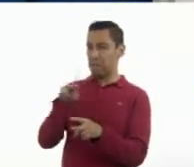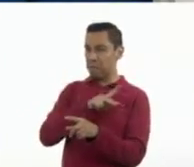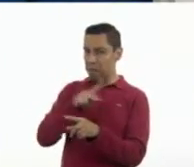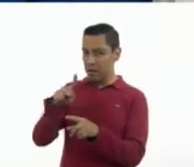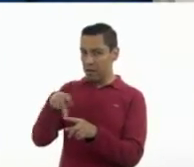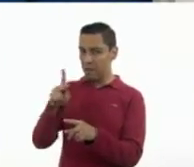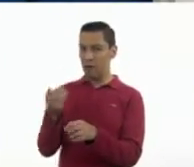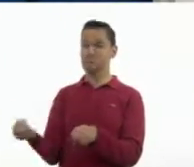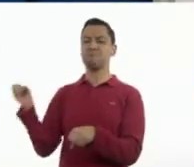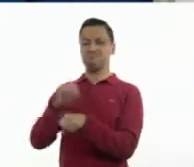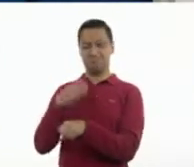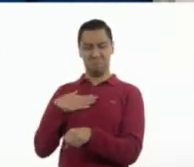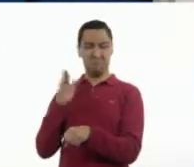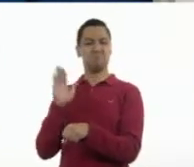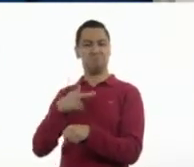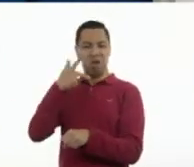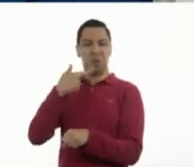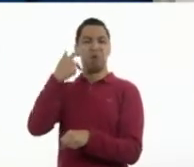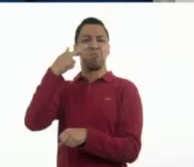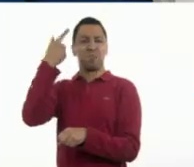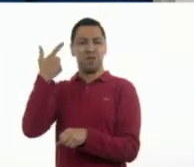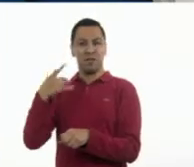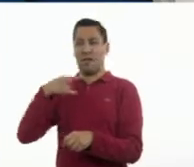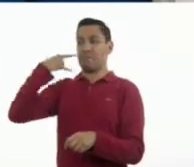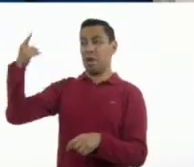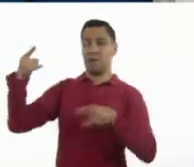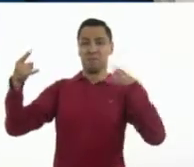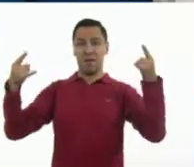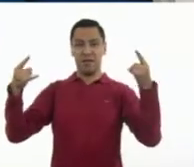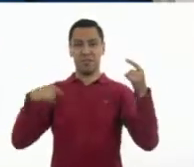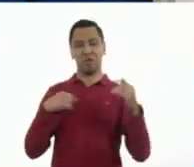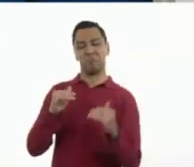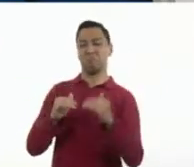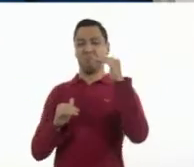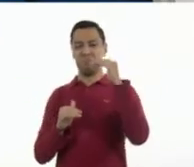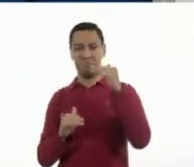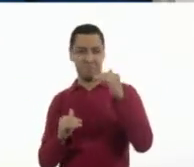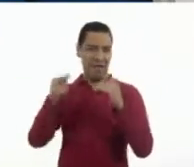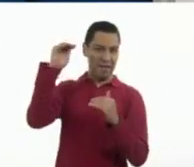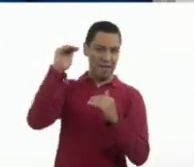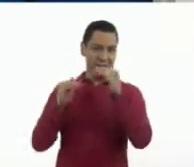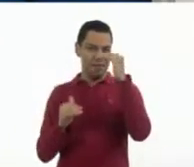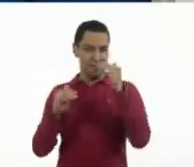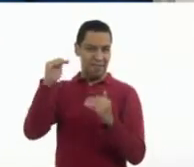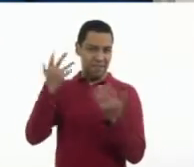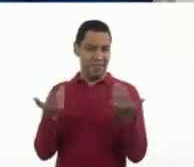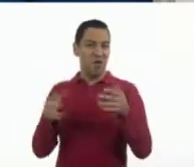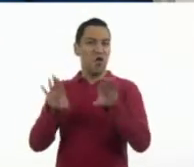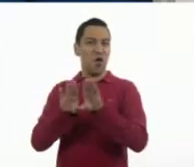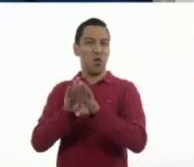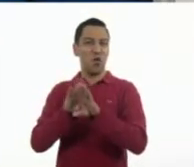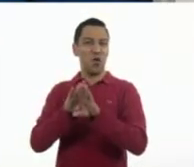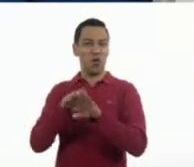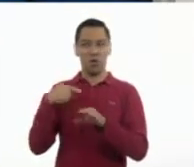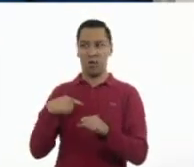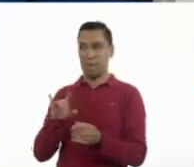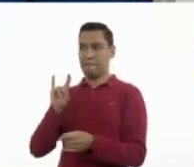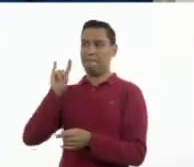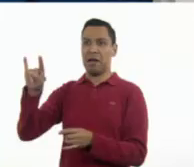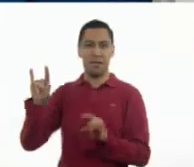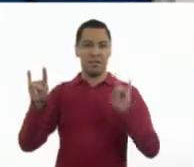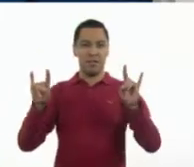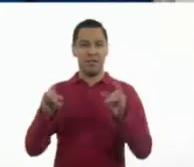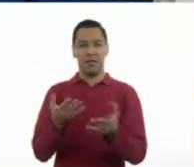adicional. Para distinguirse, digámoslo así, esta es la mejor manera de vender, ¿qué hace diferente mi producto o mi servicio? Así